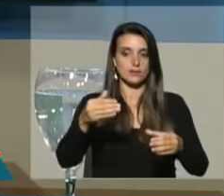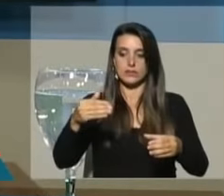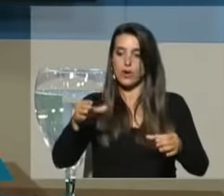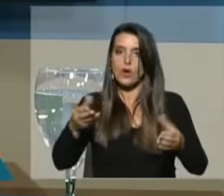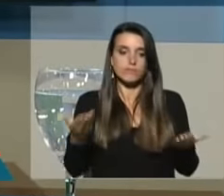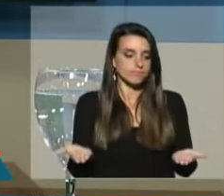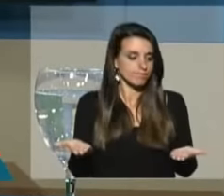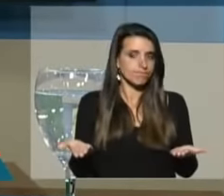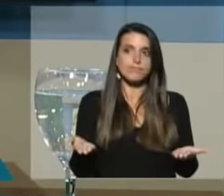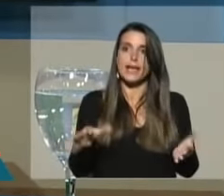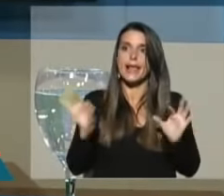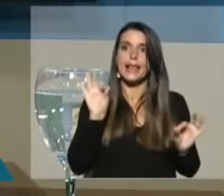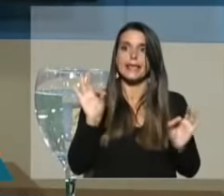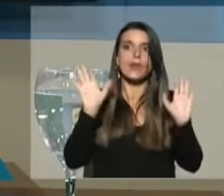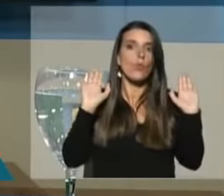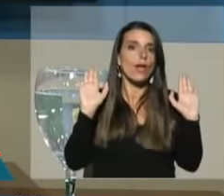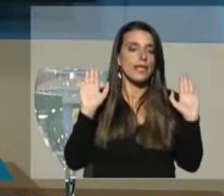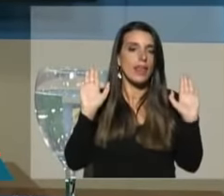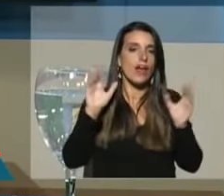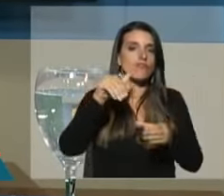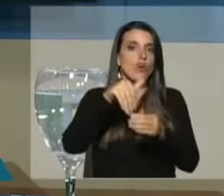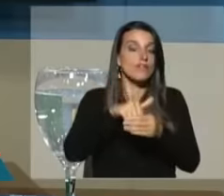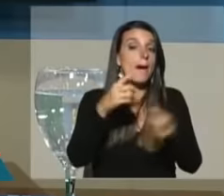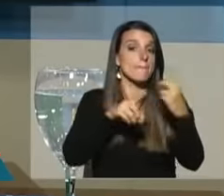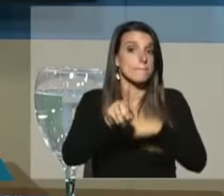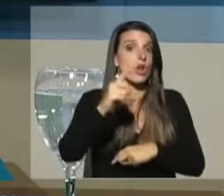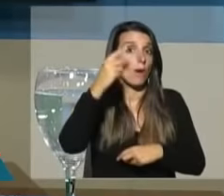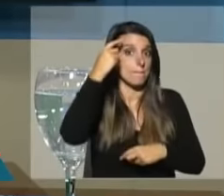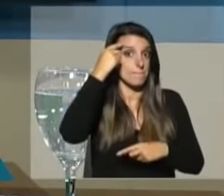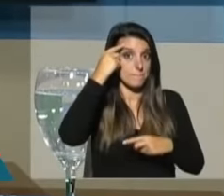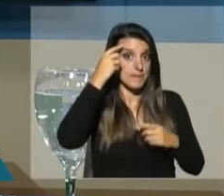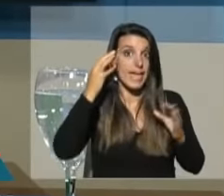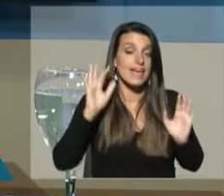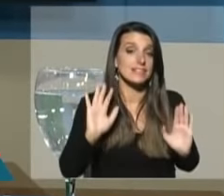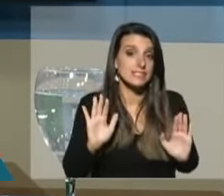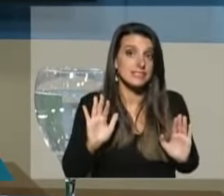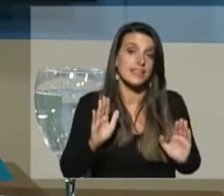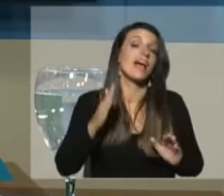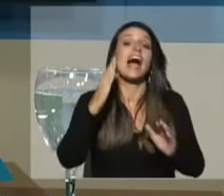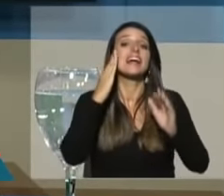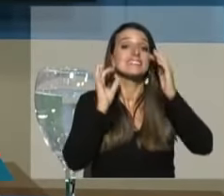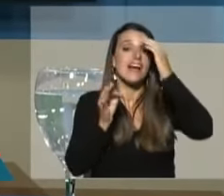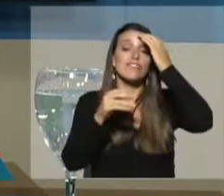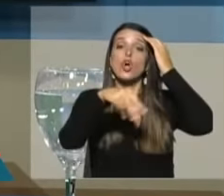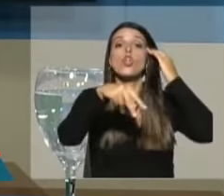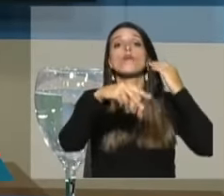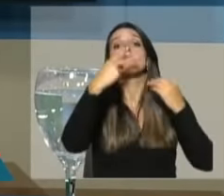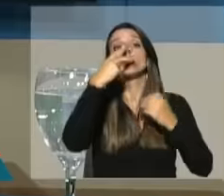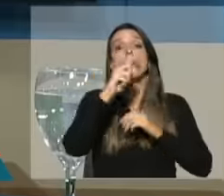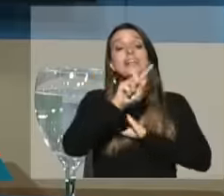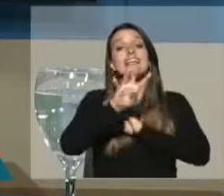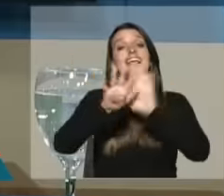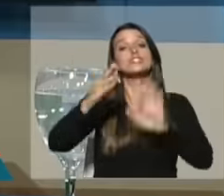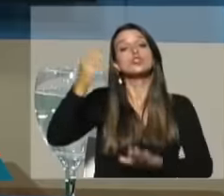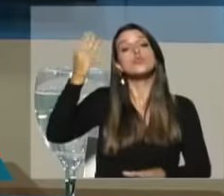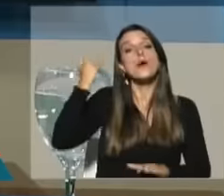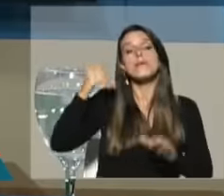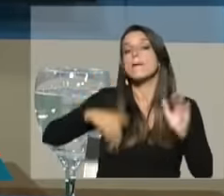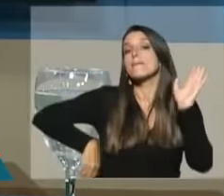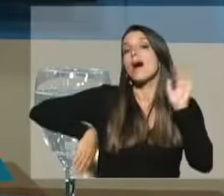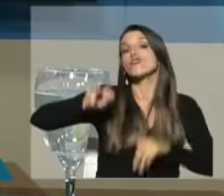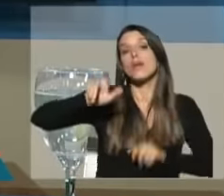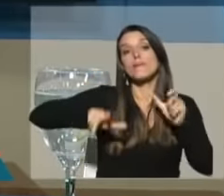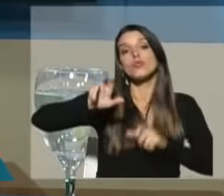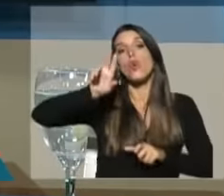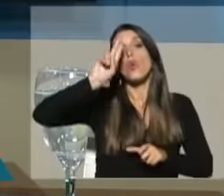papeleta que entienda oportuno hágalo a conciencia hágalo sabiendo que en noviembre de 2019 una mayoría de